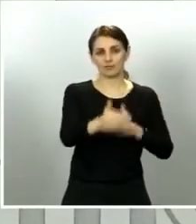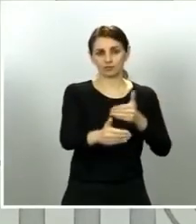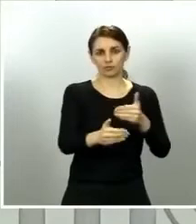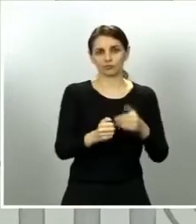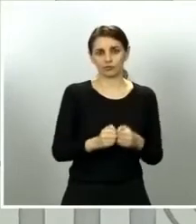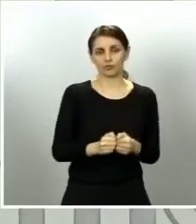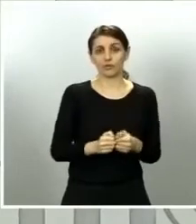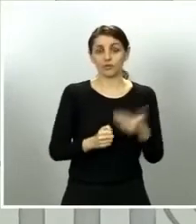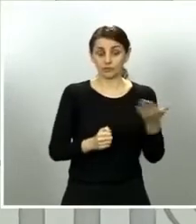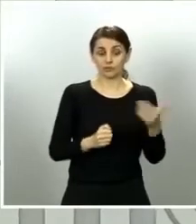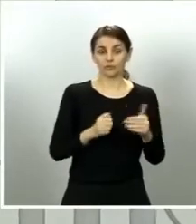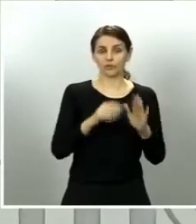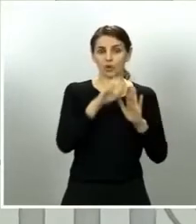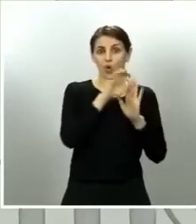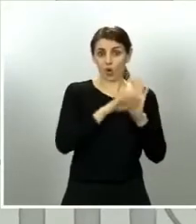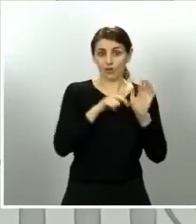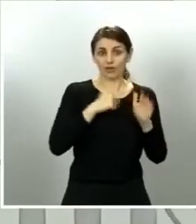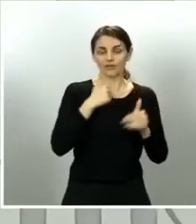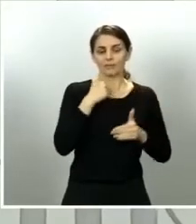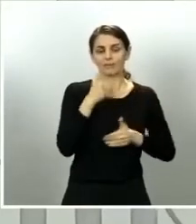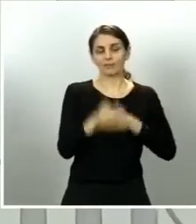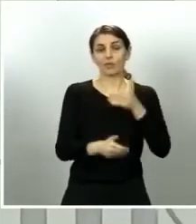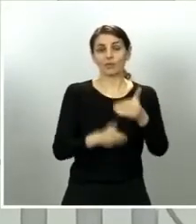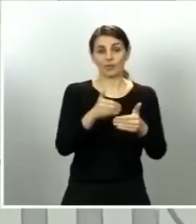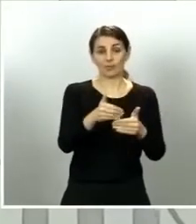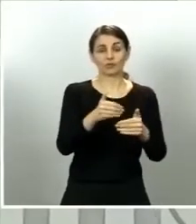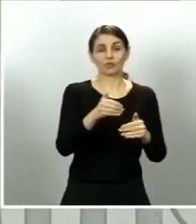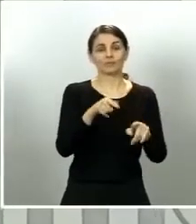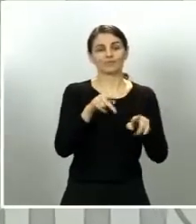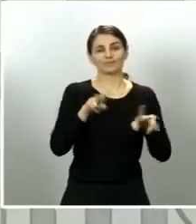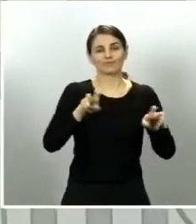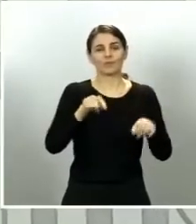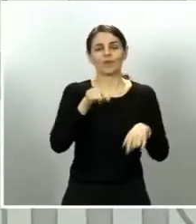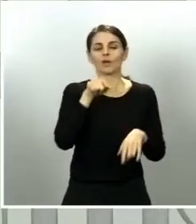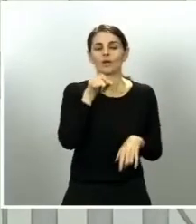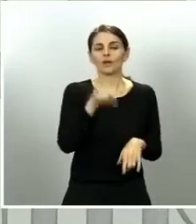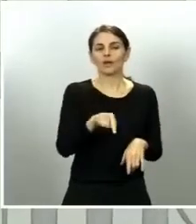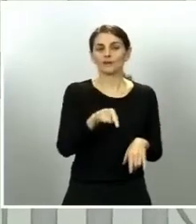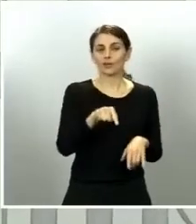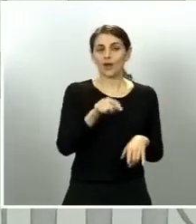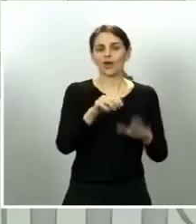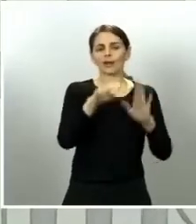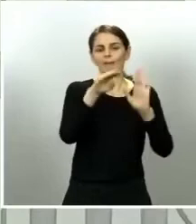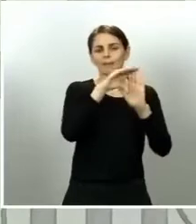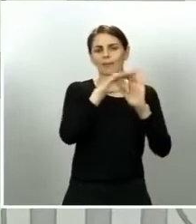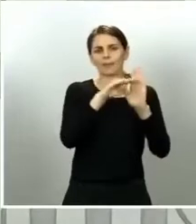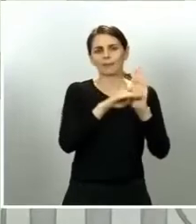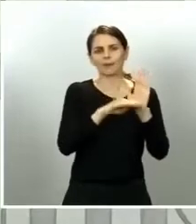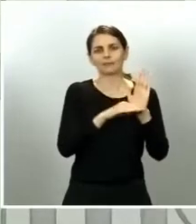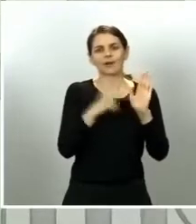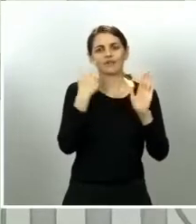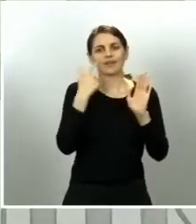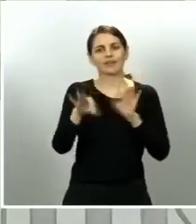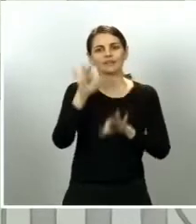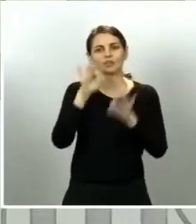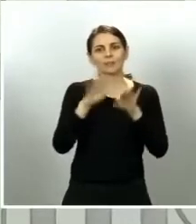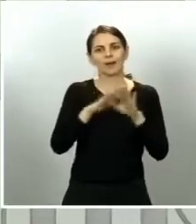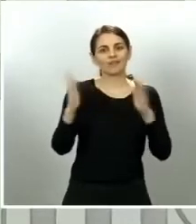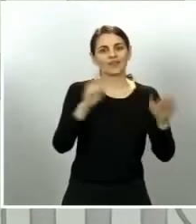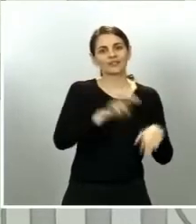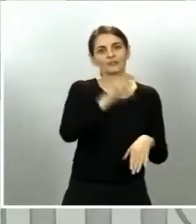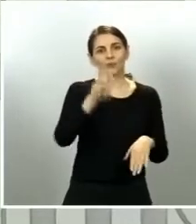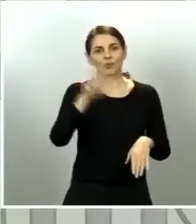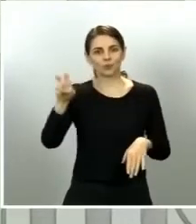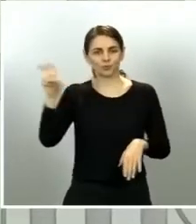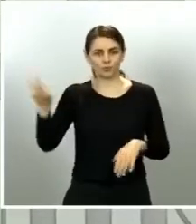aquellos aspectos que van a presidir esta toma de decisiones para que todo el mundo los conozca el plan en sí mismo ya ofrece un horizonte por tanto